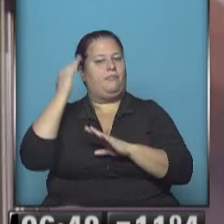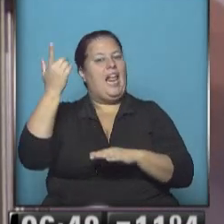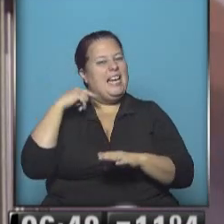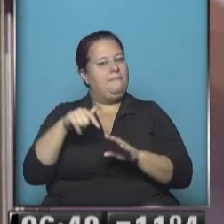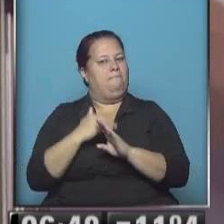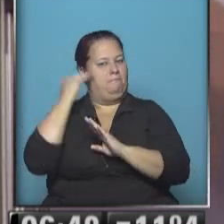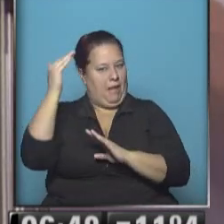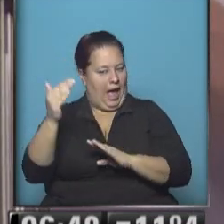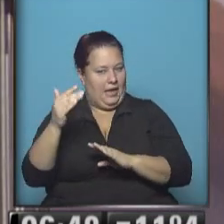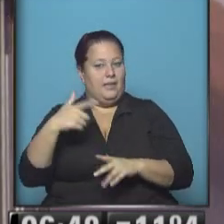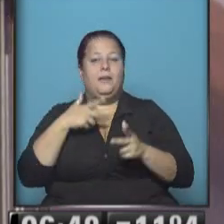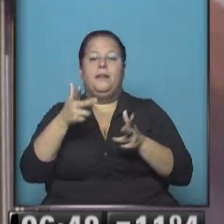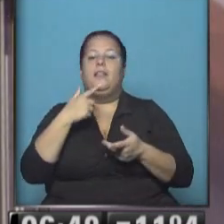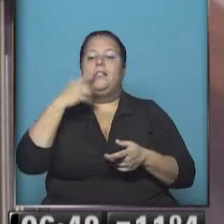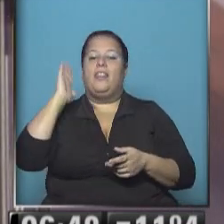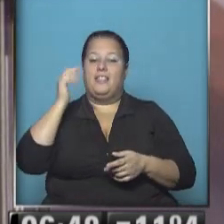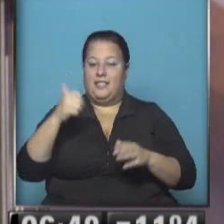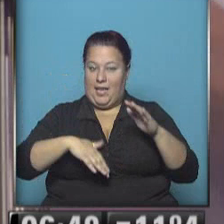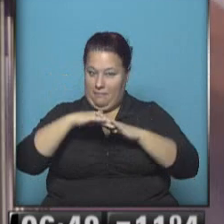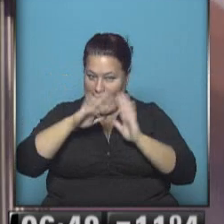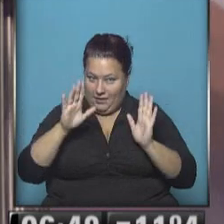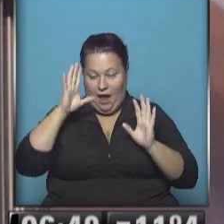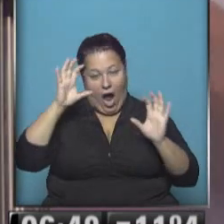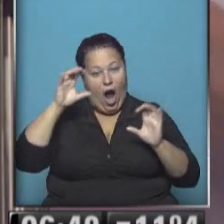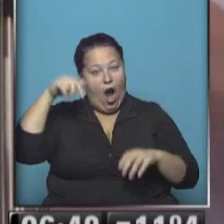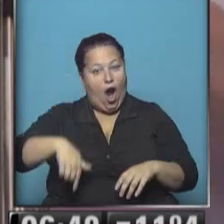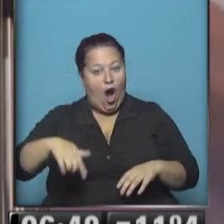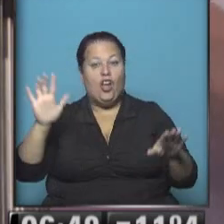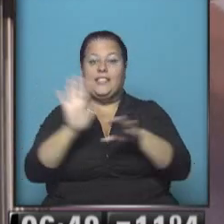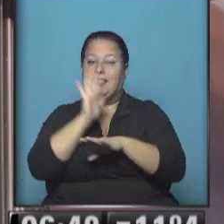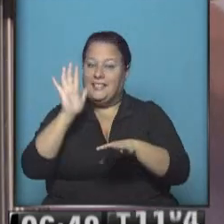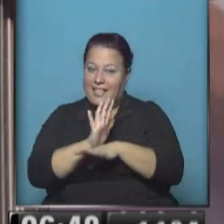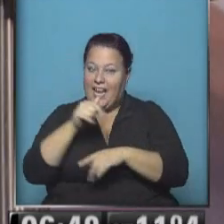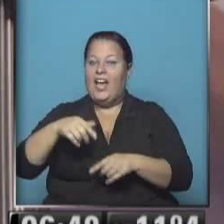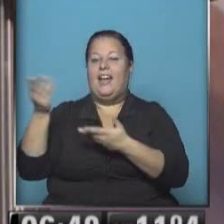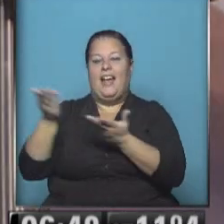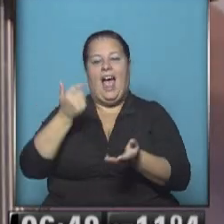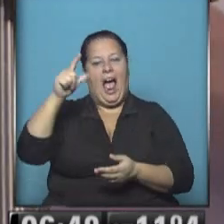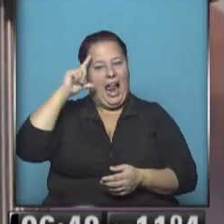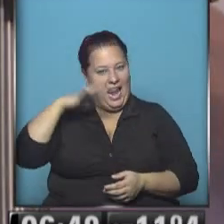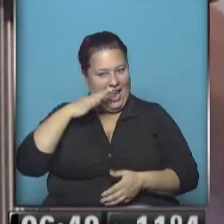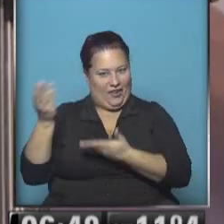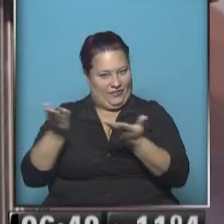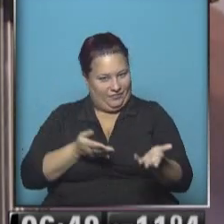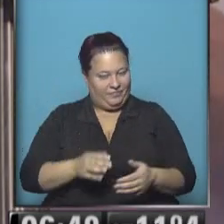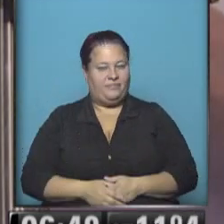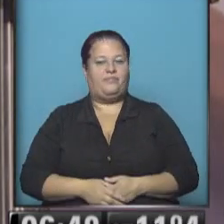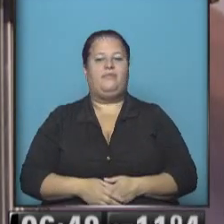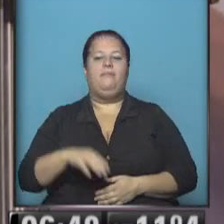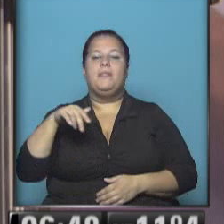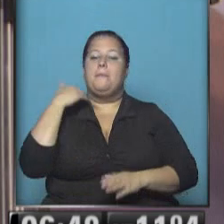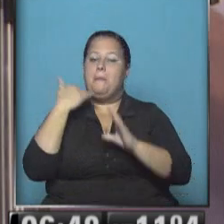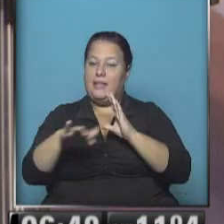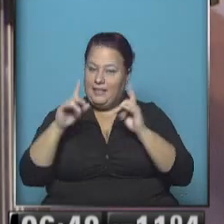de ayer, la prometida, 16 grados. Y acuérdense que hoy tenemos cine, tenemos Alejo como invitado. Y los